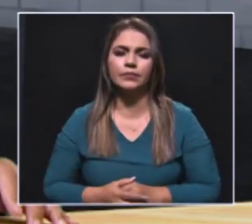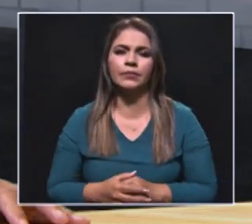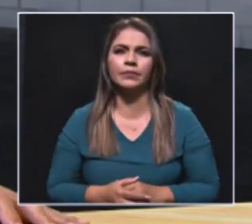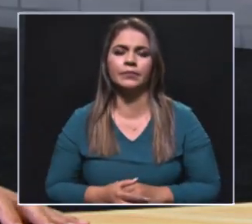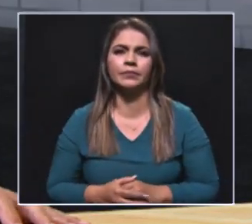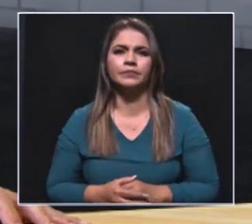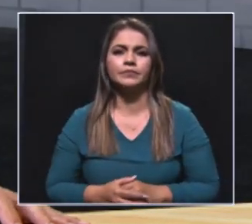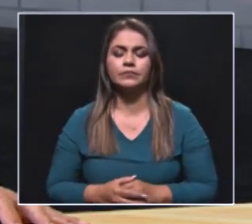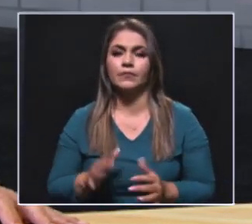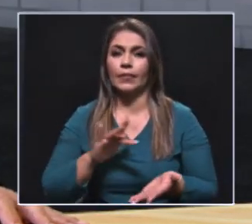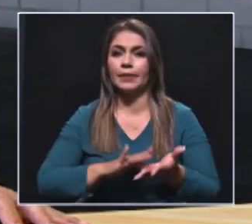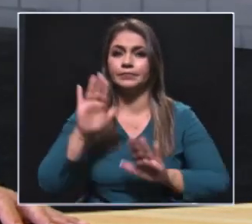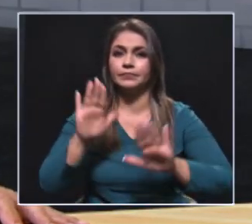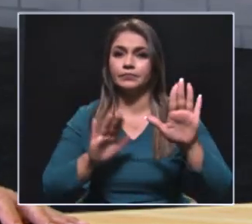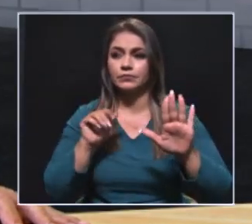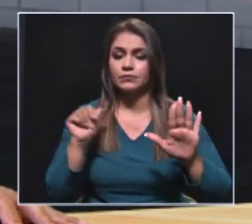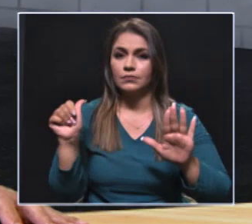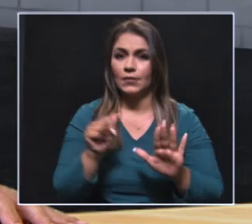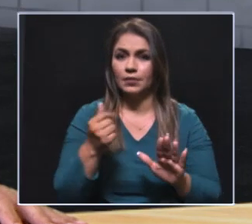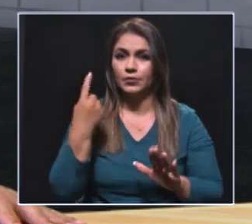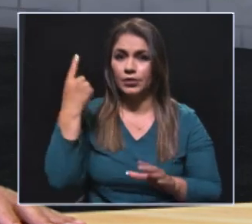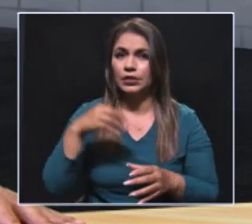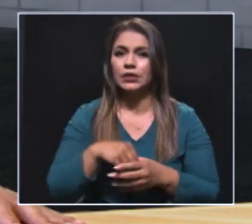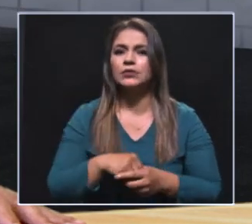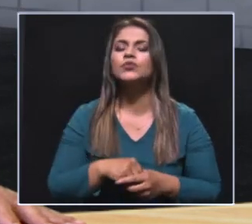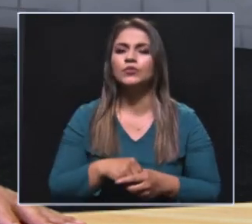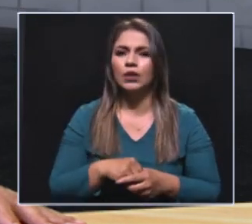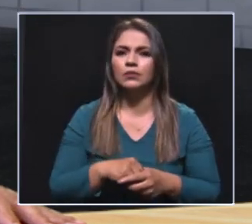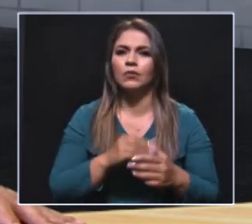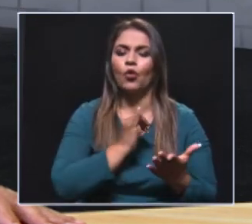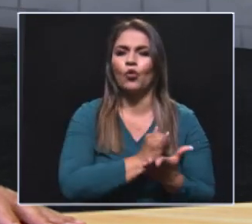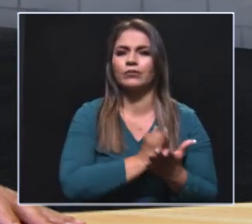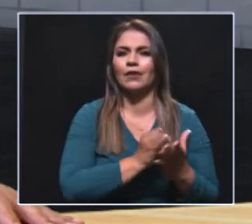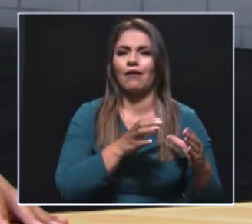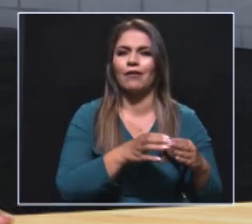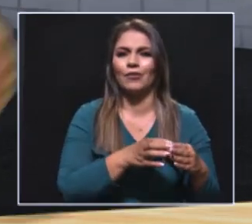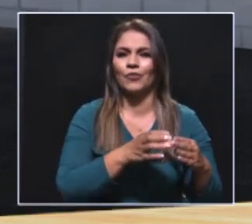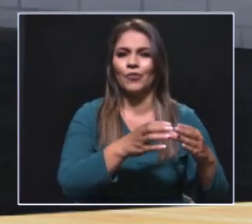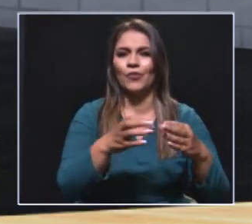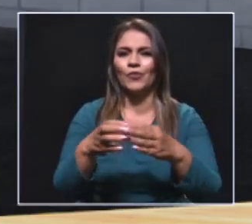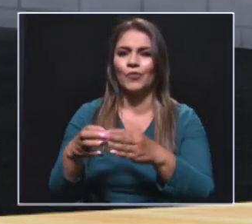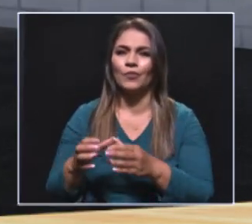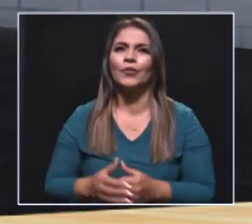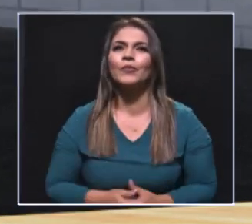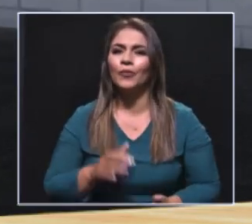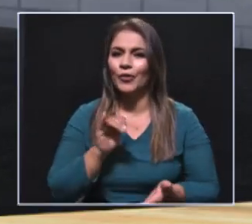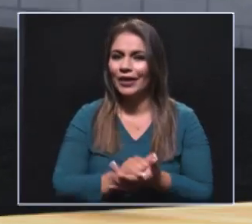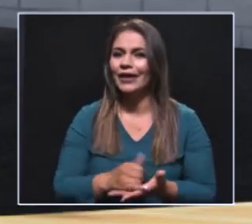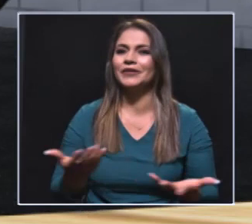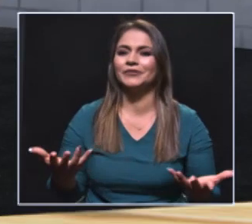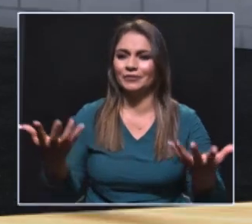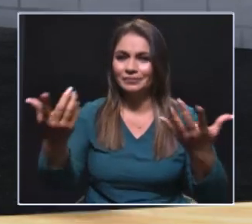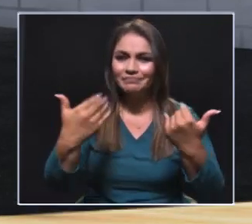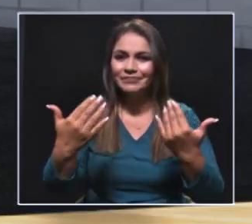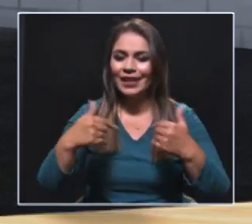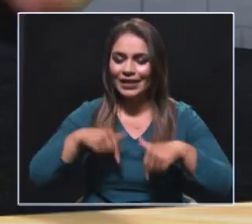precisamente, de la participación de las mujeres en la política, son las acciones comunales. Y este es el proceso que se está haciendo. Y para eso está la escuela, para eso está